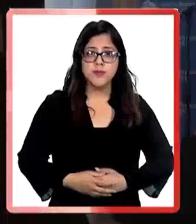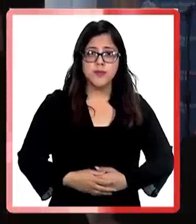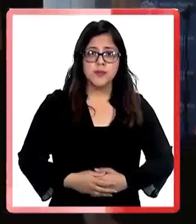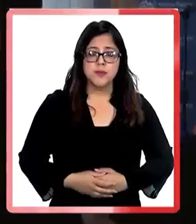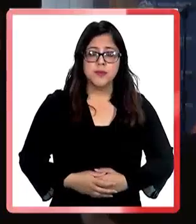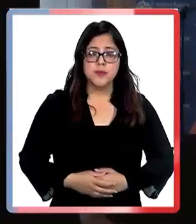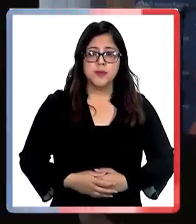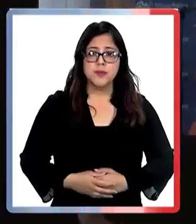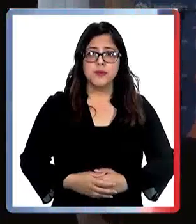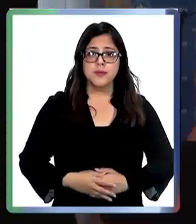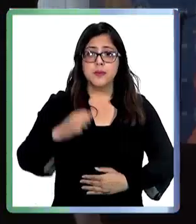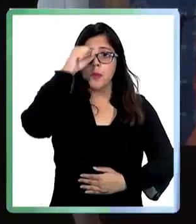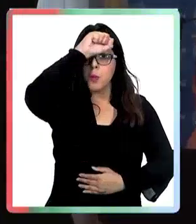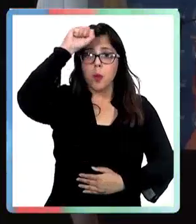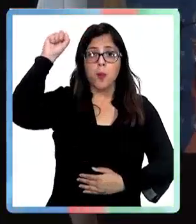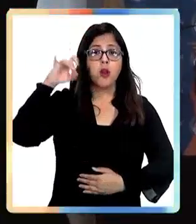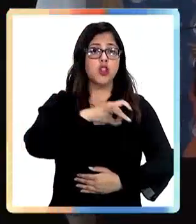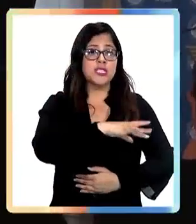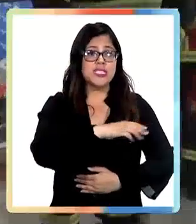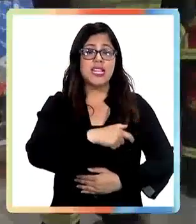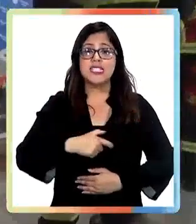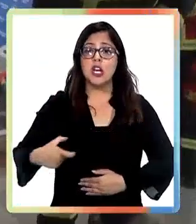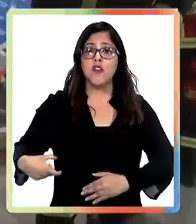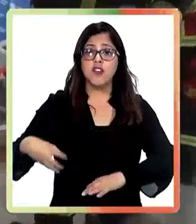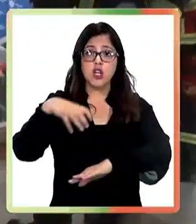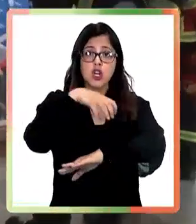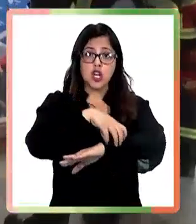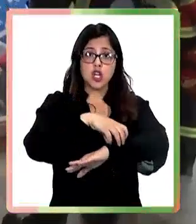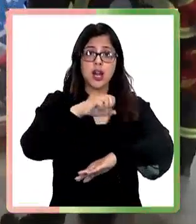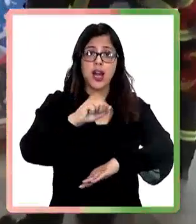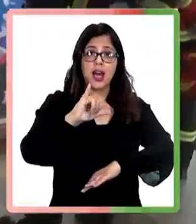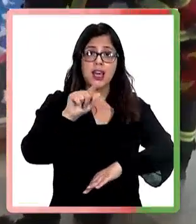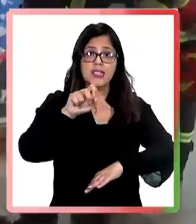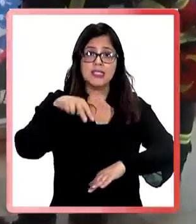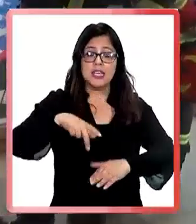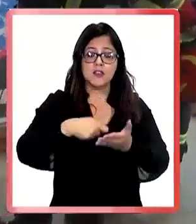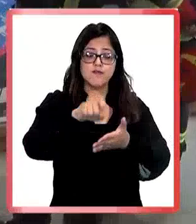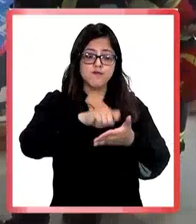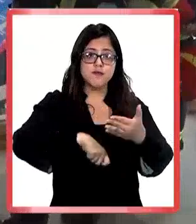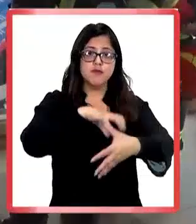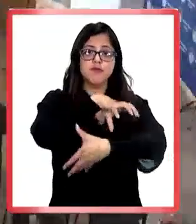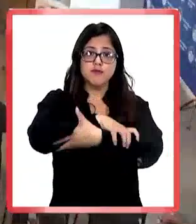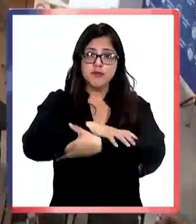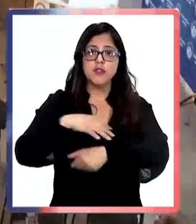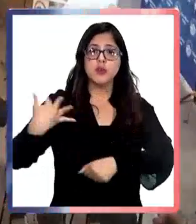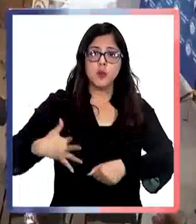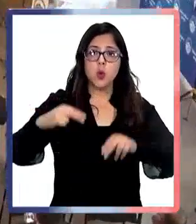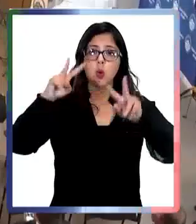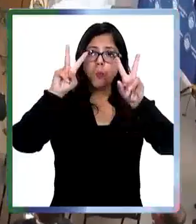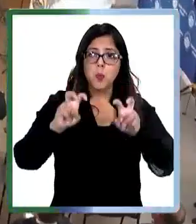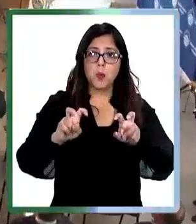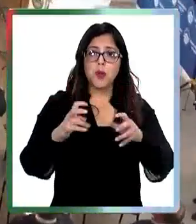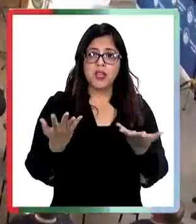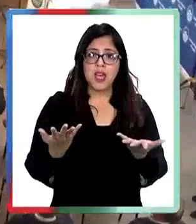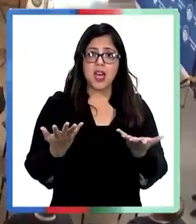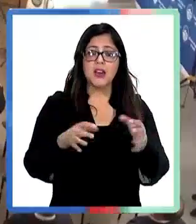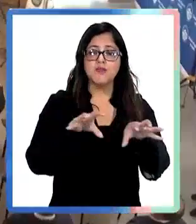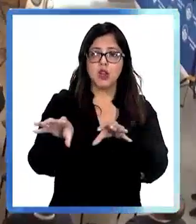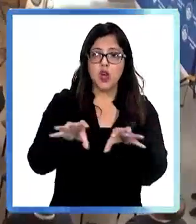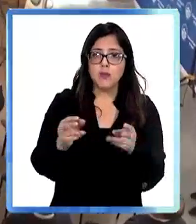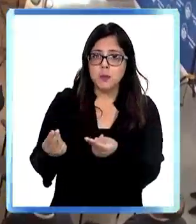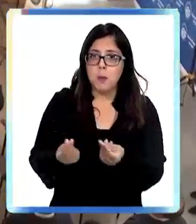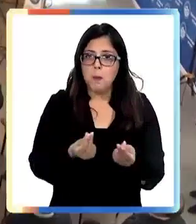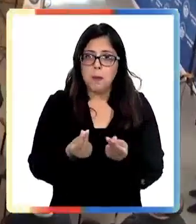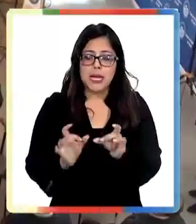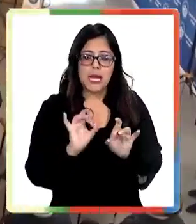transferencia de recursos. La cita se realizó en el marco del aporte que realizará el gobierno regional y su consejo a la institución bomberil.